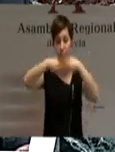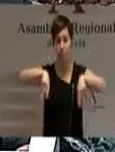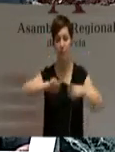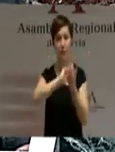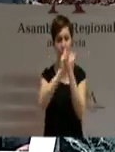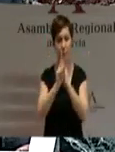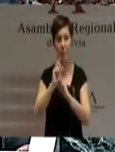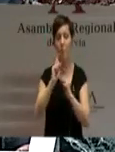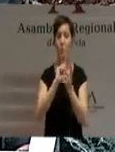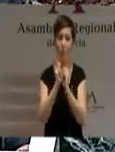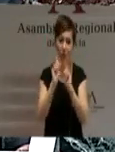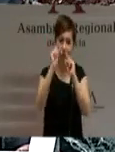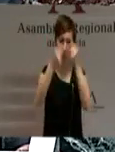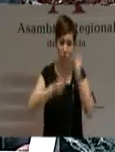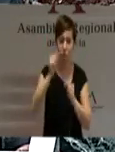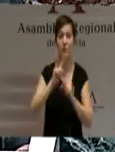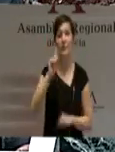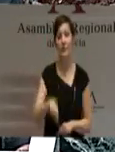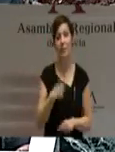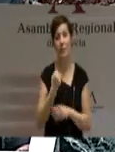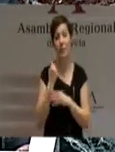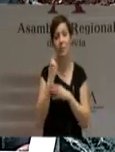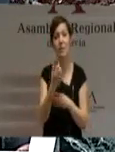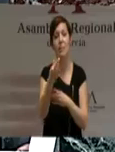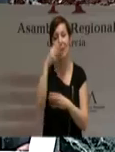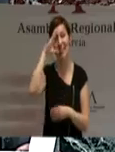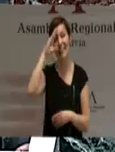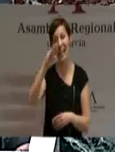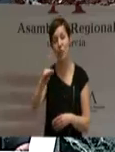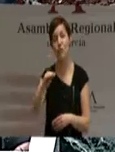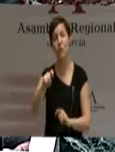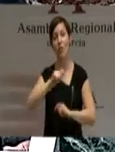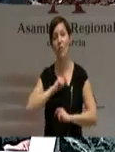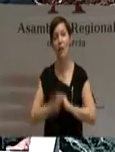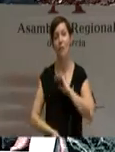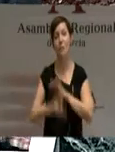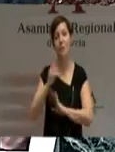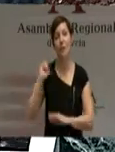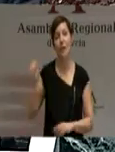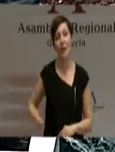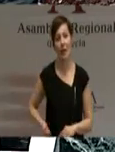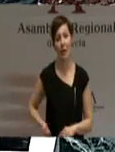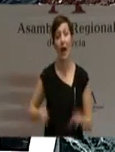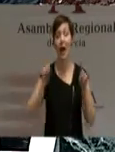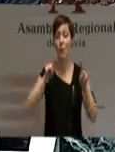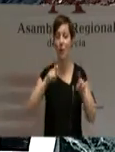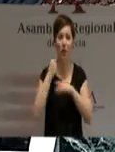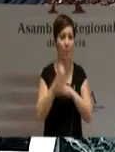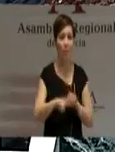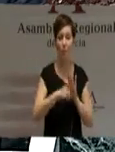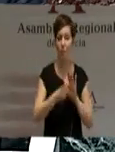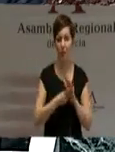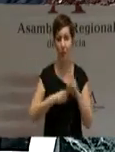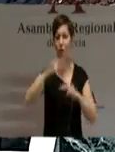entorno empresarial, apoyándose en el talento como generador de riqueza. La educación, las infraestructuras,